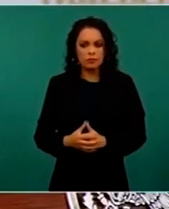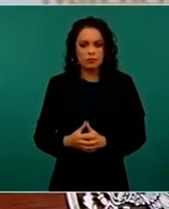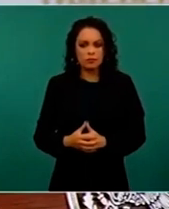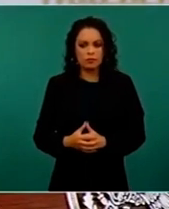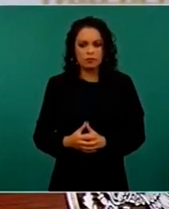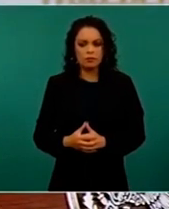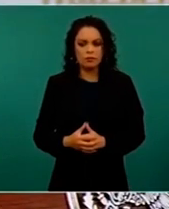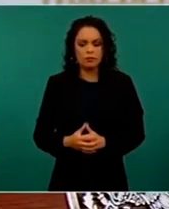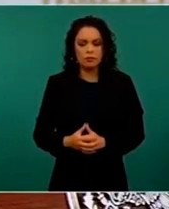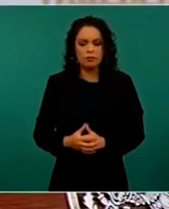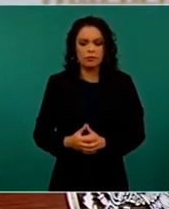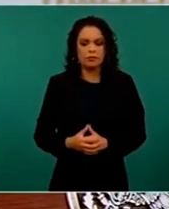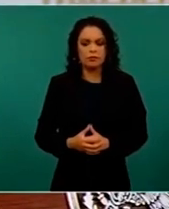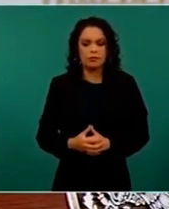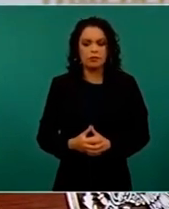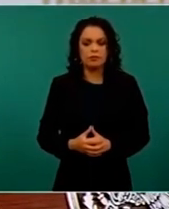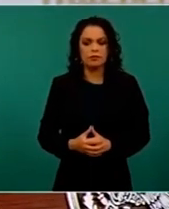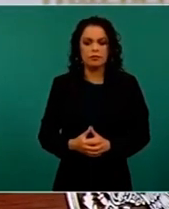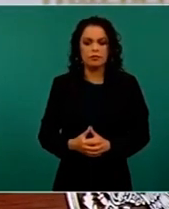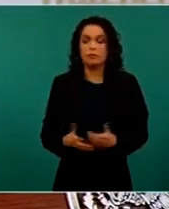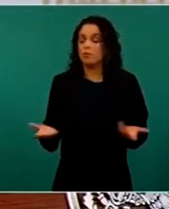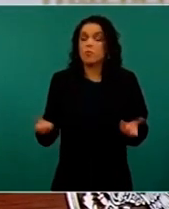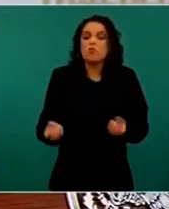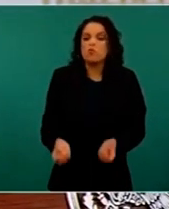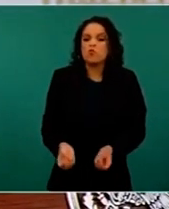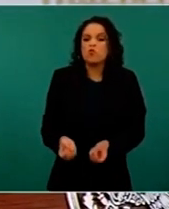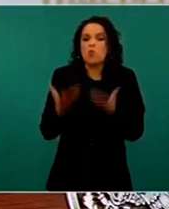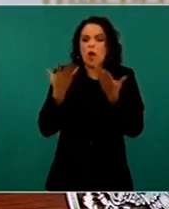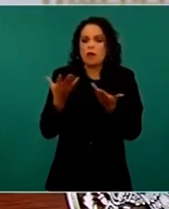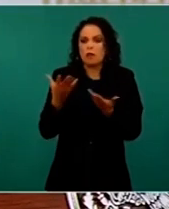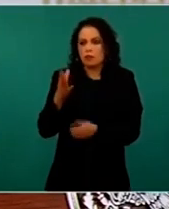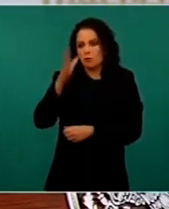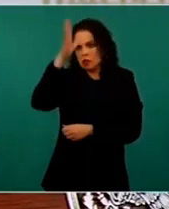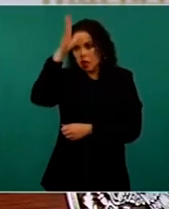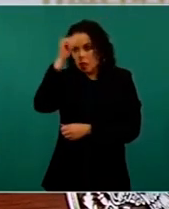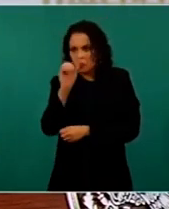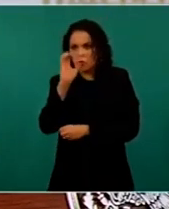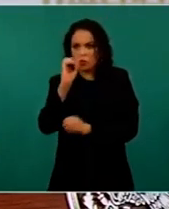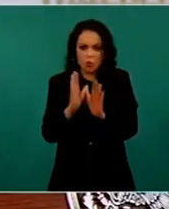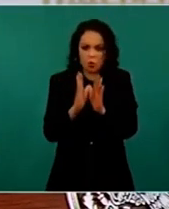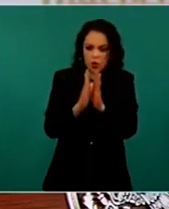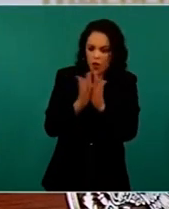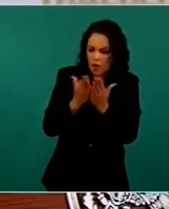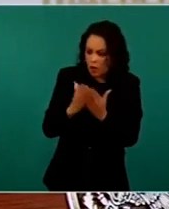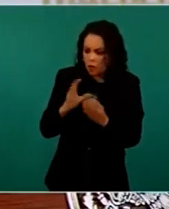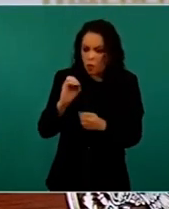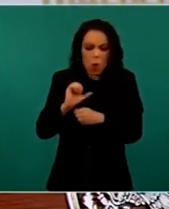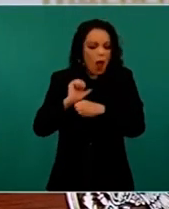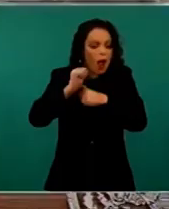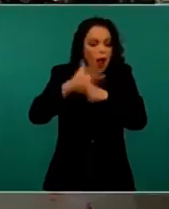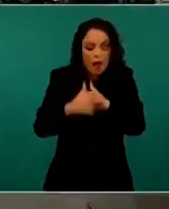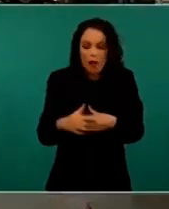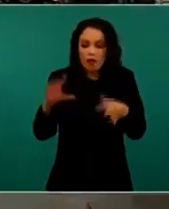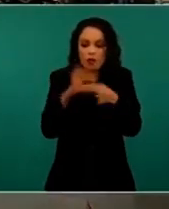libros, ensayos sobre